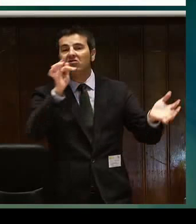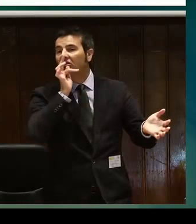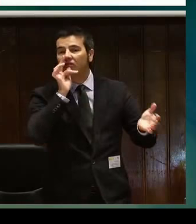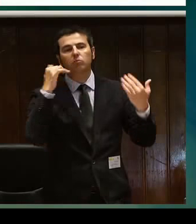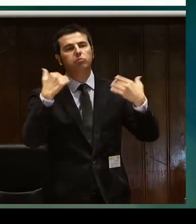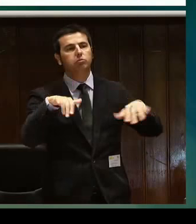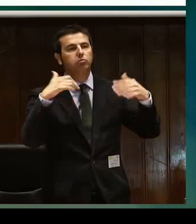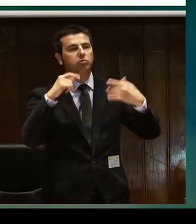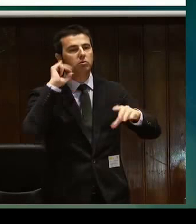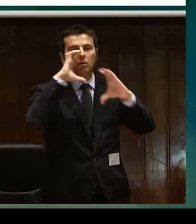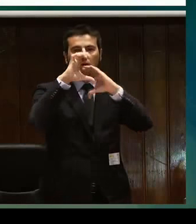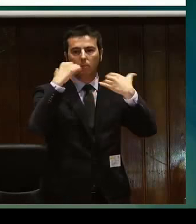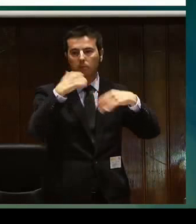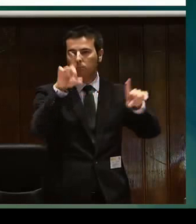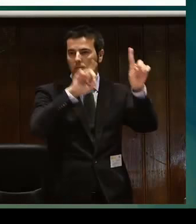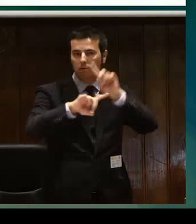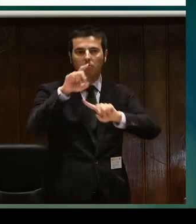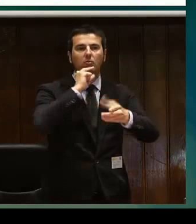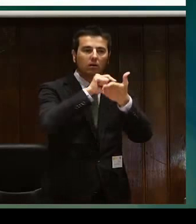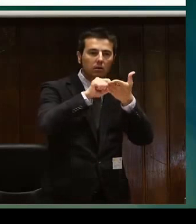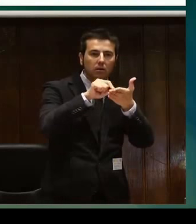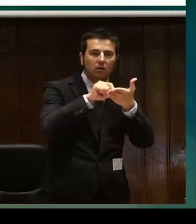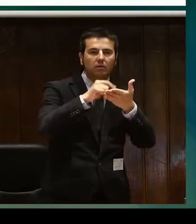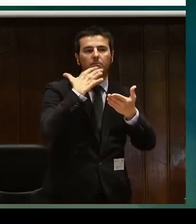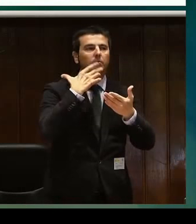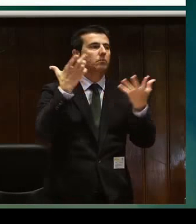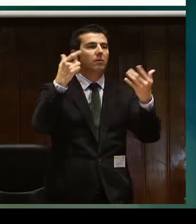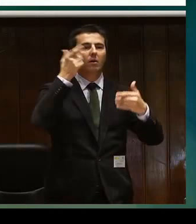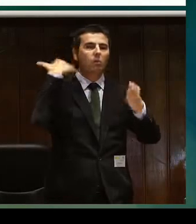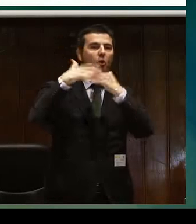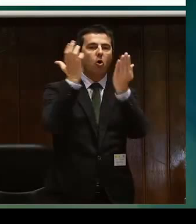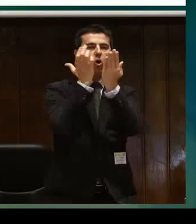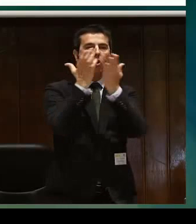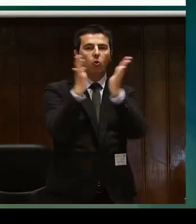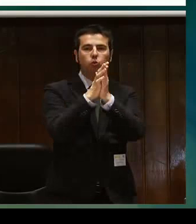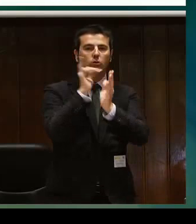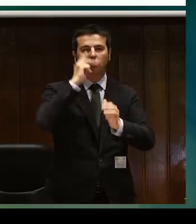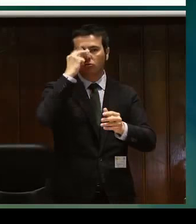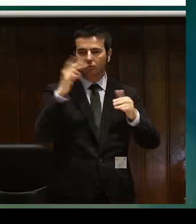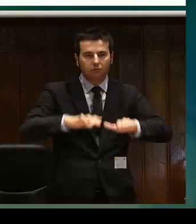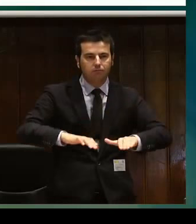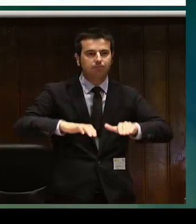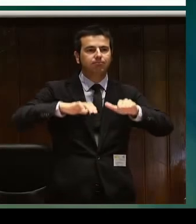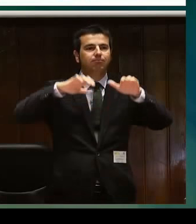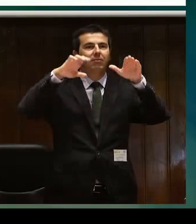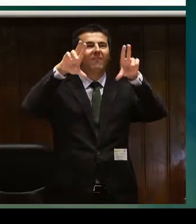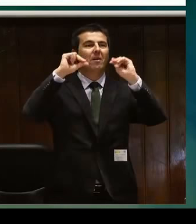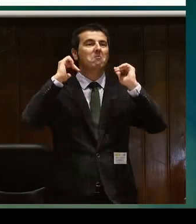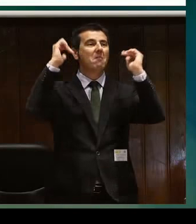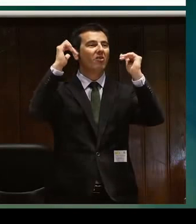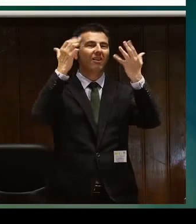Antiguamente se usaba también la carta, cuando no teníamos toda esta tecnología y teníamos este problema de comunicación, a veces